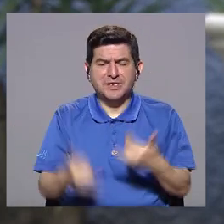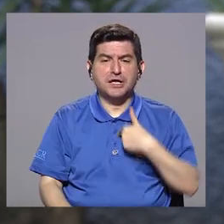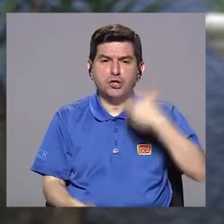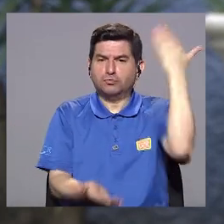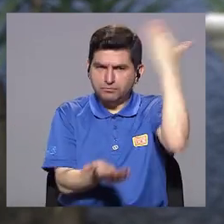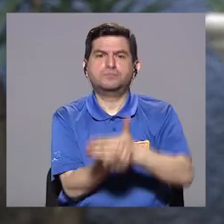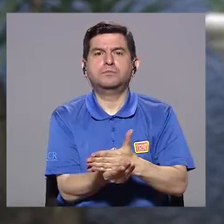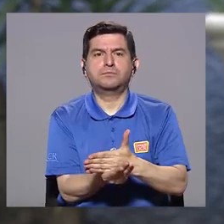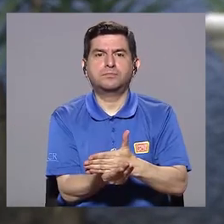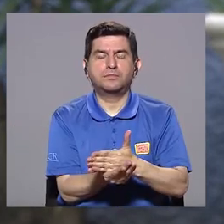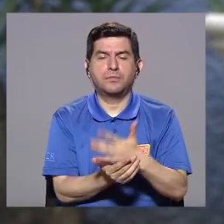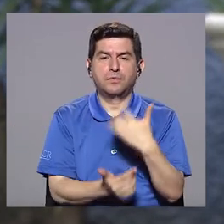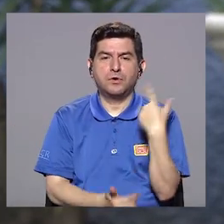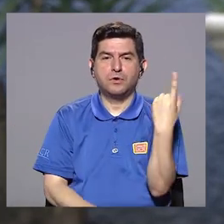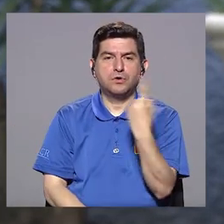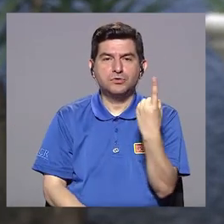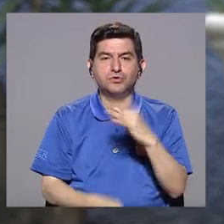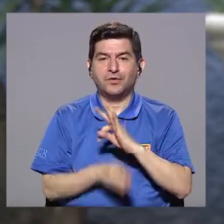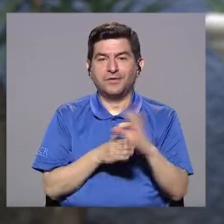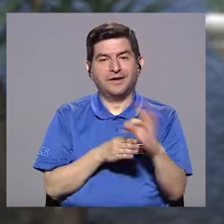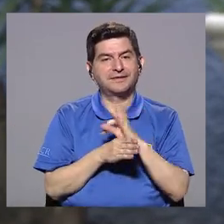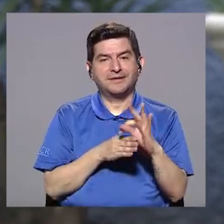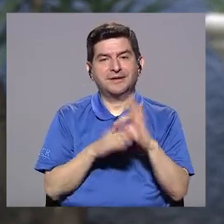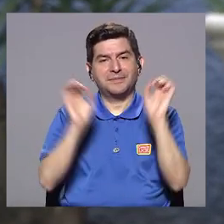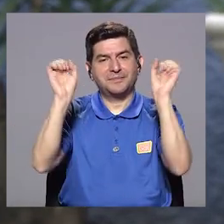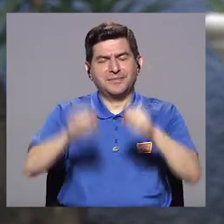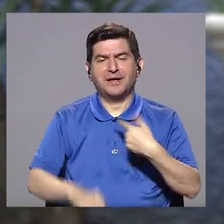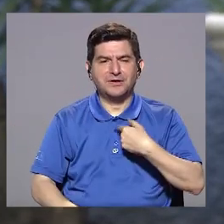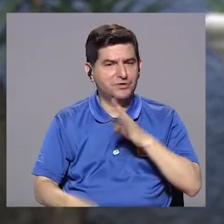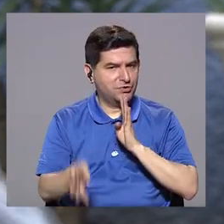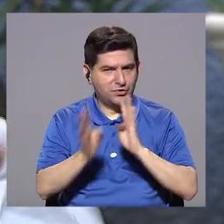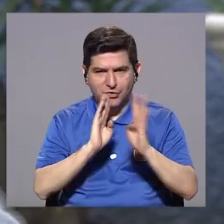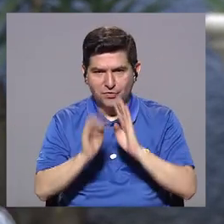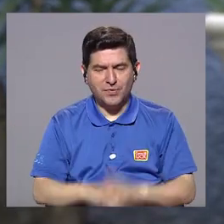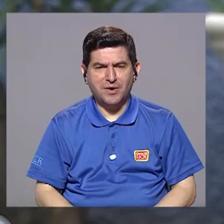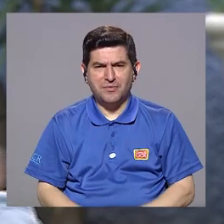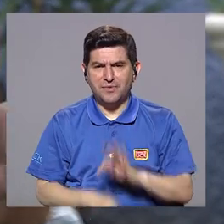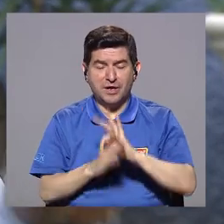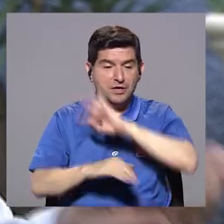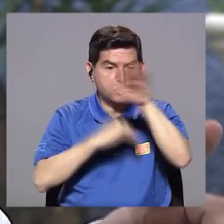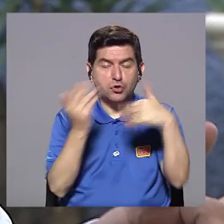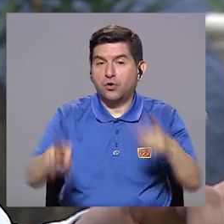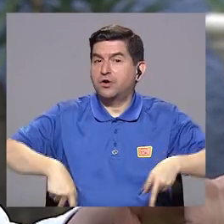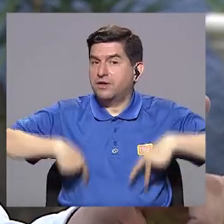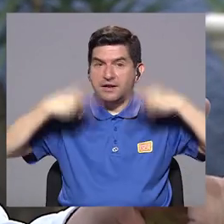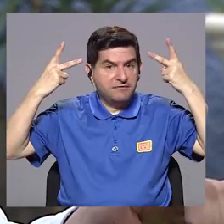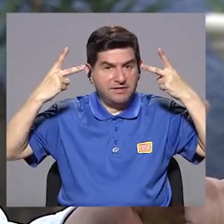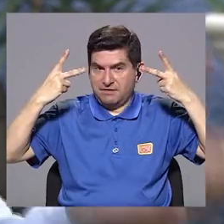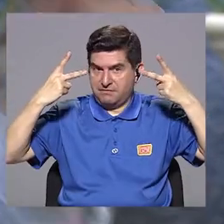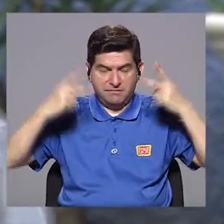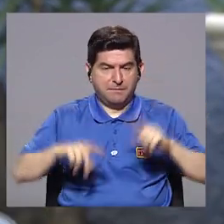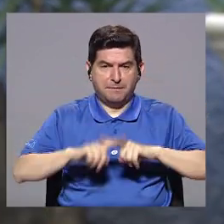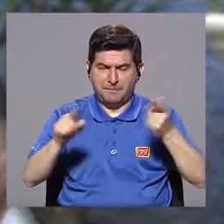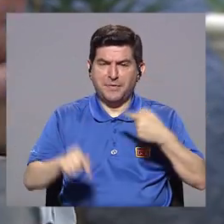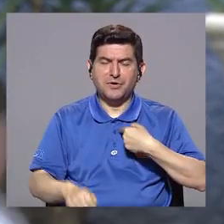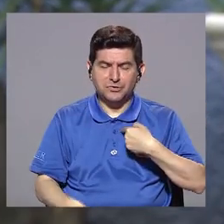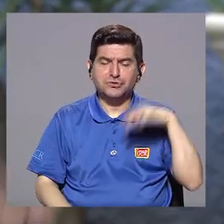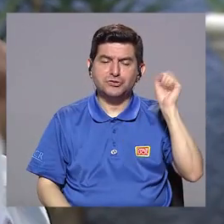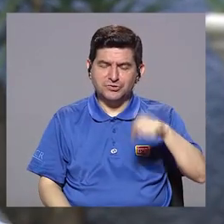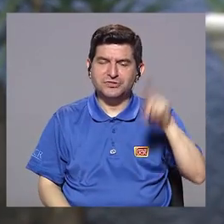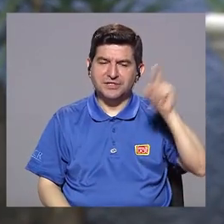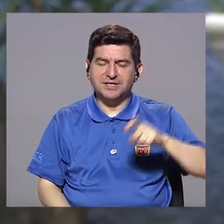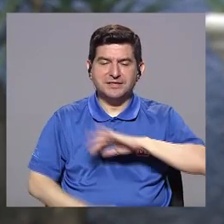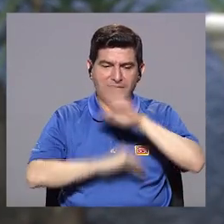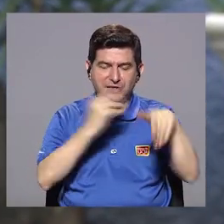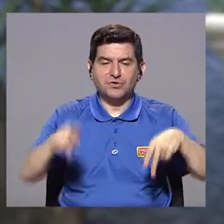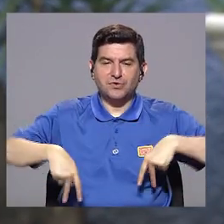poner un alto. Y eso solamente se logra con terapia. No estoy hablando de que sea una terapia para toda la vida, pero si yo toda la vida